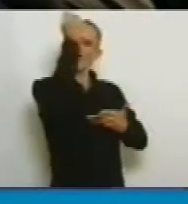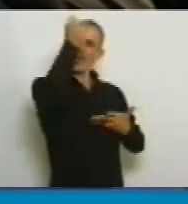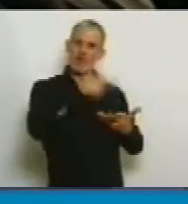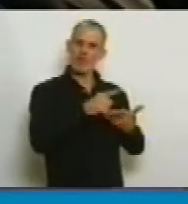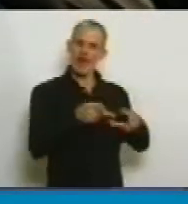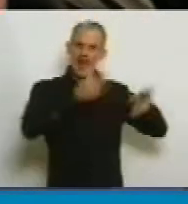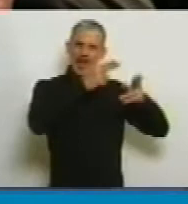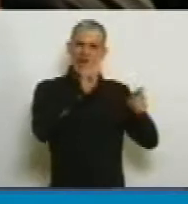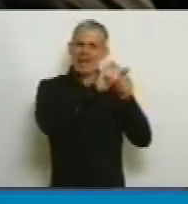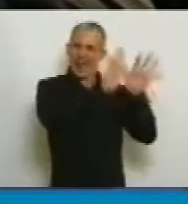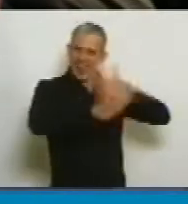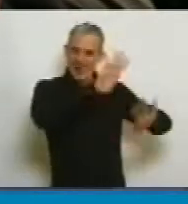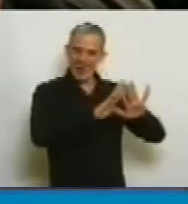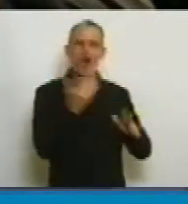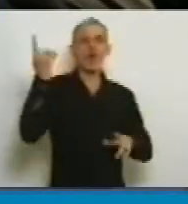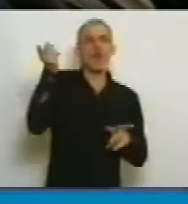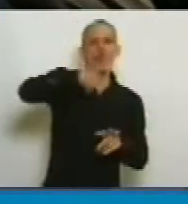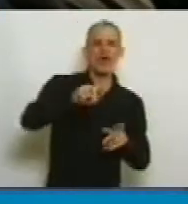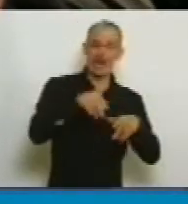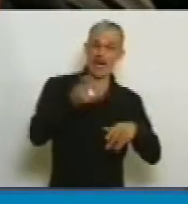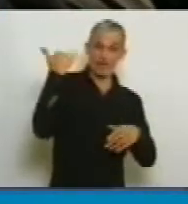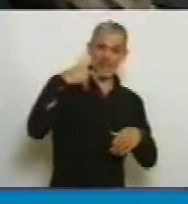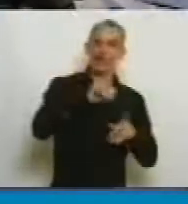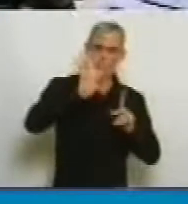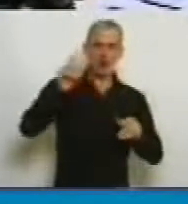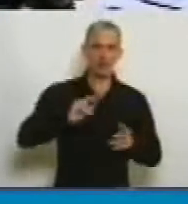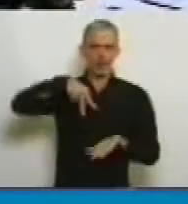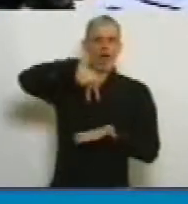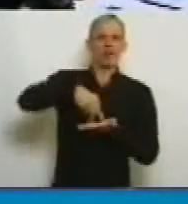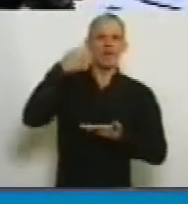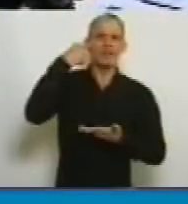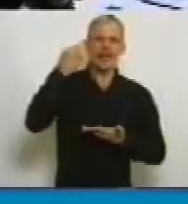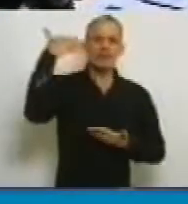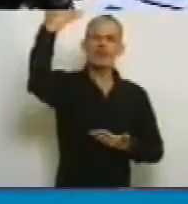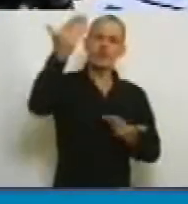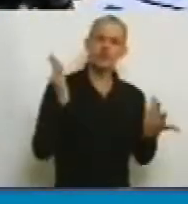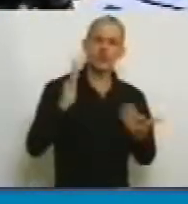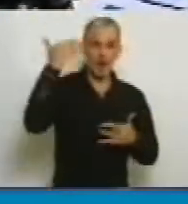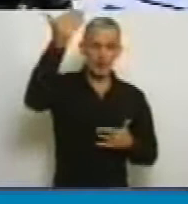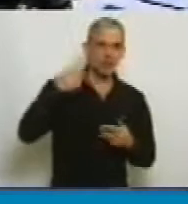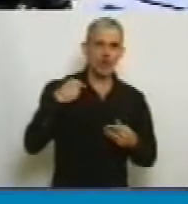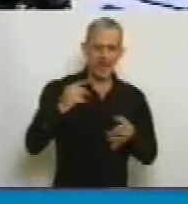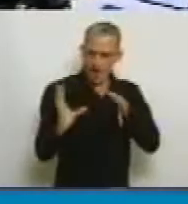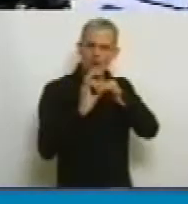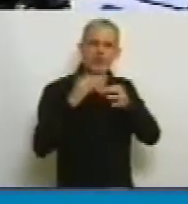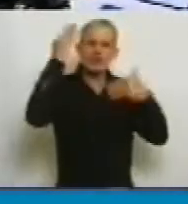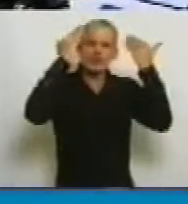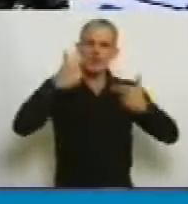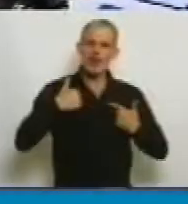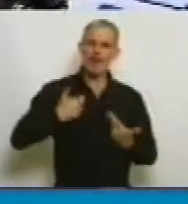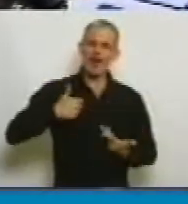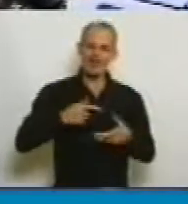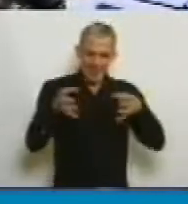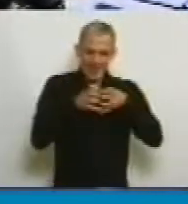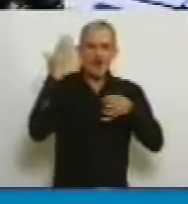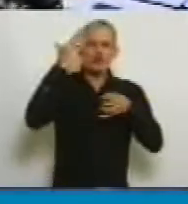propio pasado, sino que nos ponemos de pie mirando al futuro y el futuro que forma parte de los sueños colectivos. El molino es sueño